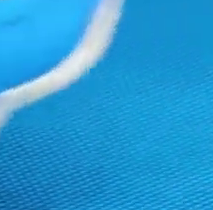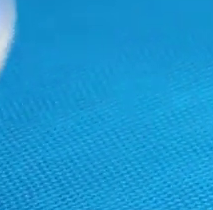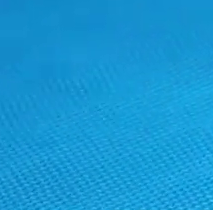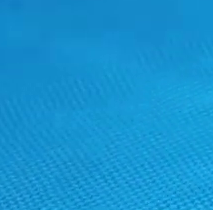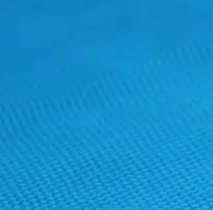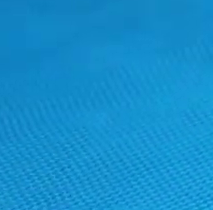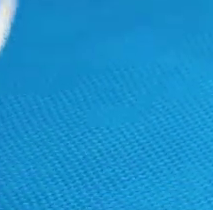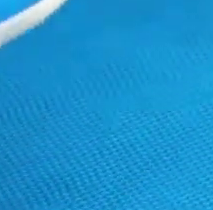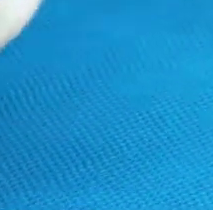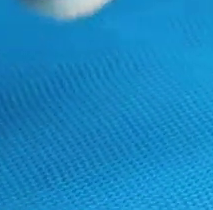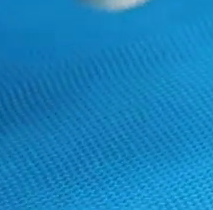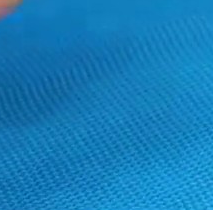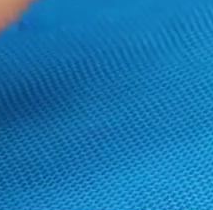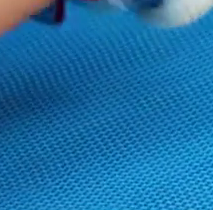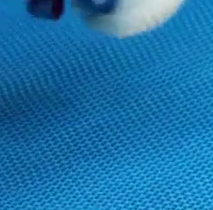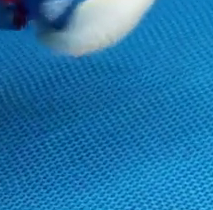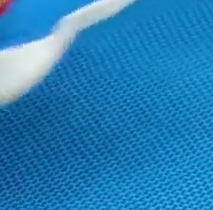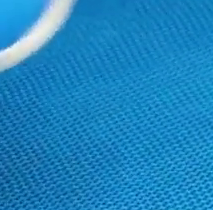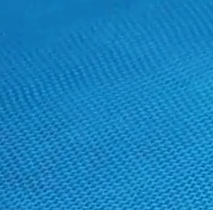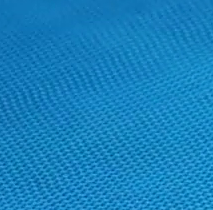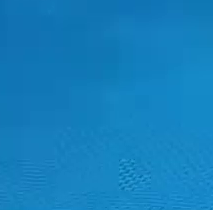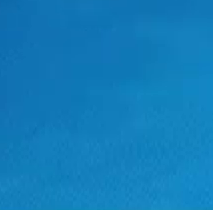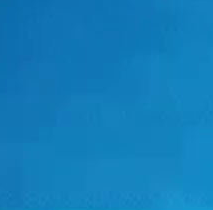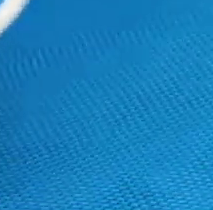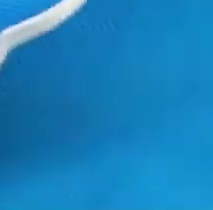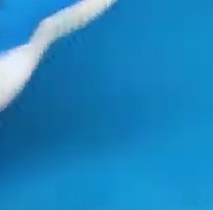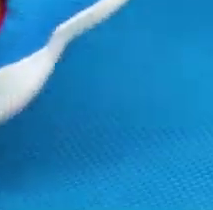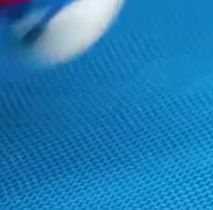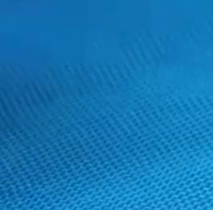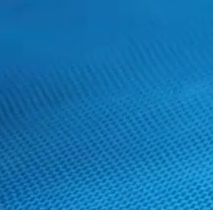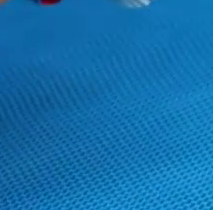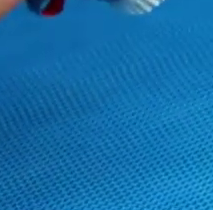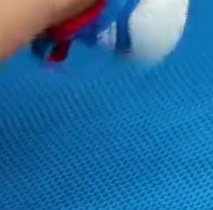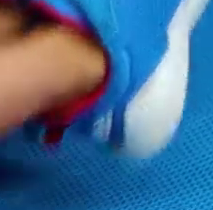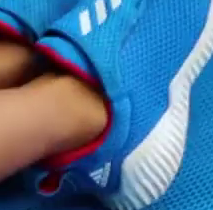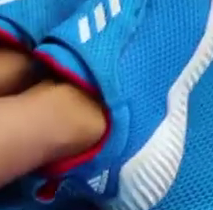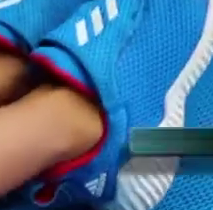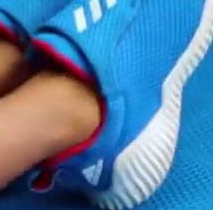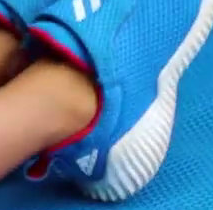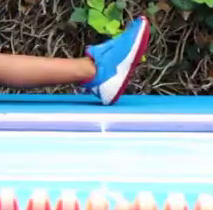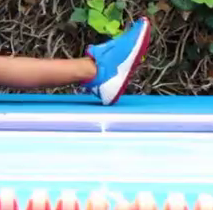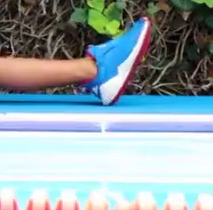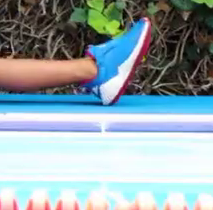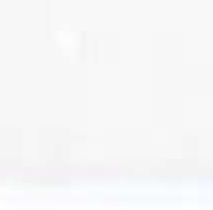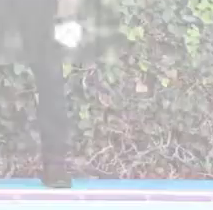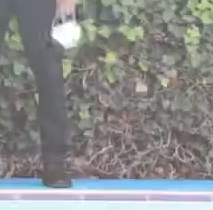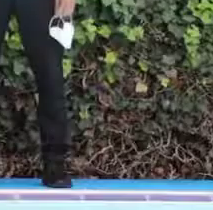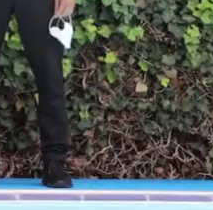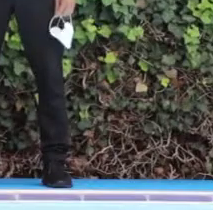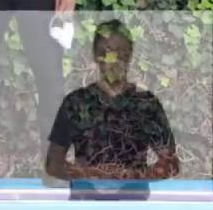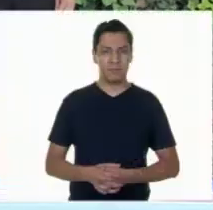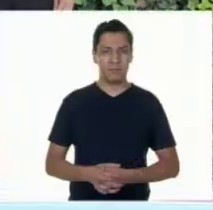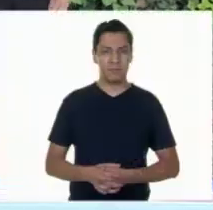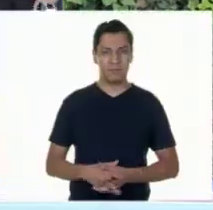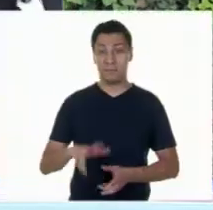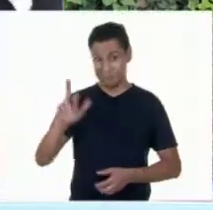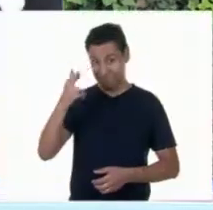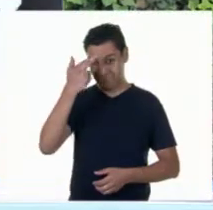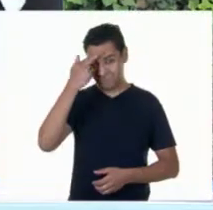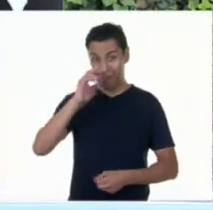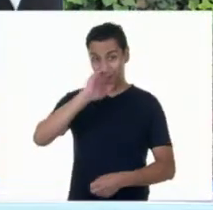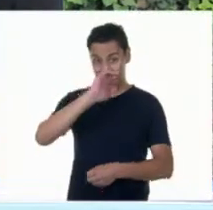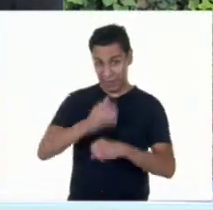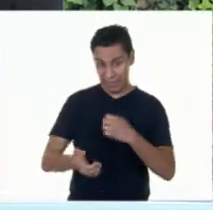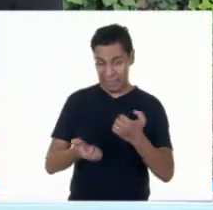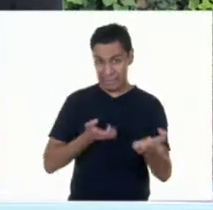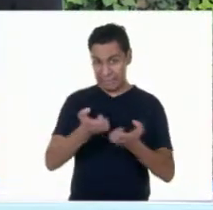Estiramos, flexionamos, dos, una más. Respira y descansamos. Recuerda, al terminar